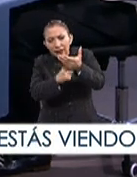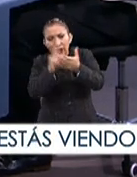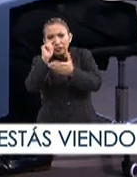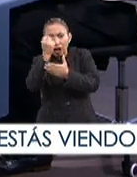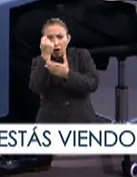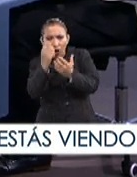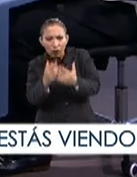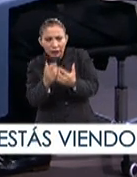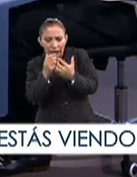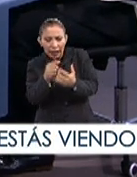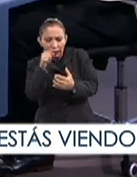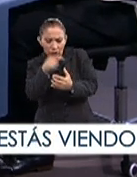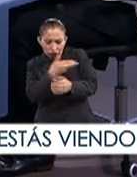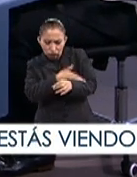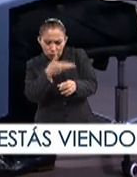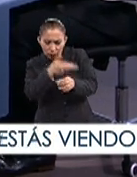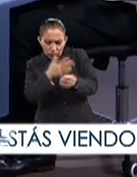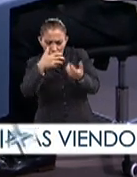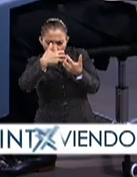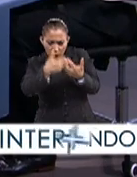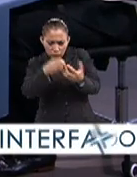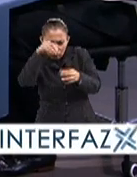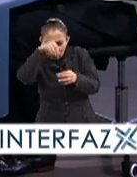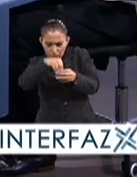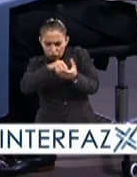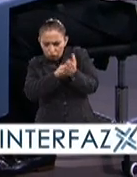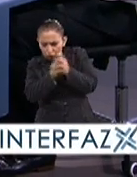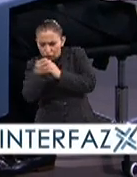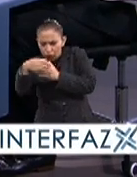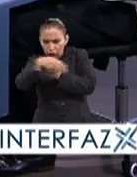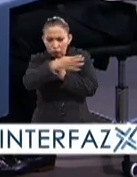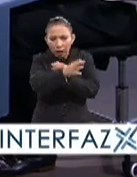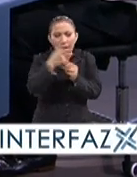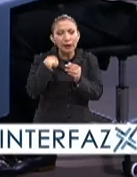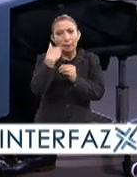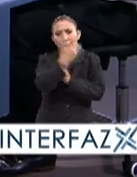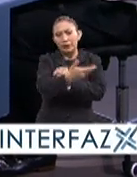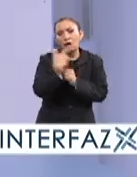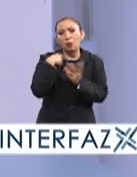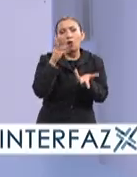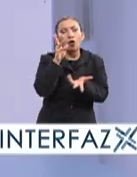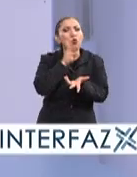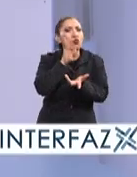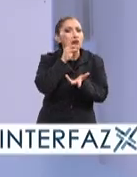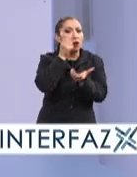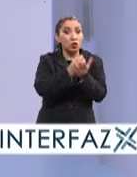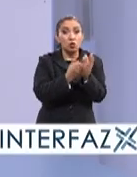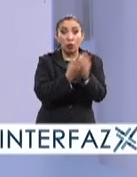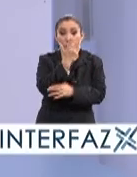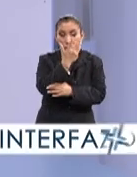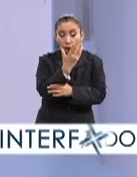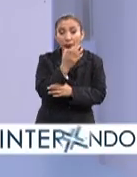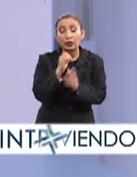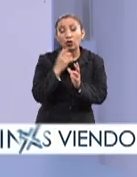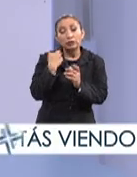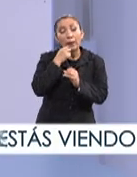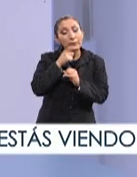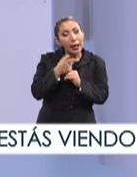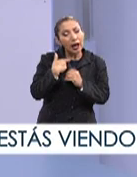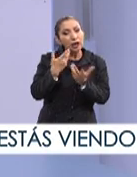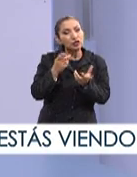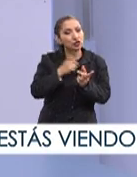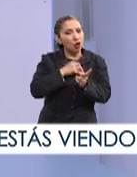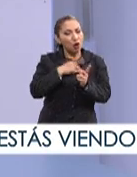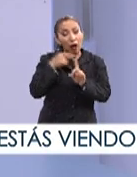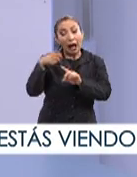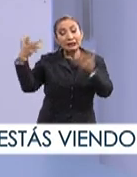tecnología. Entonces el proceso es un proceso que está ahorita en solicitud de patente, es novedoso. Entonces el ánimo también no es